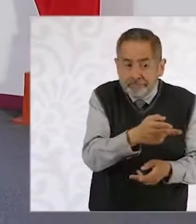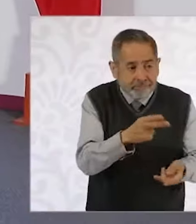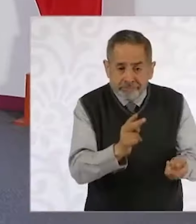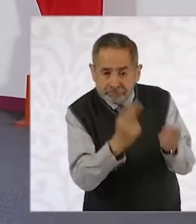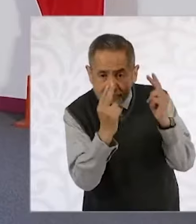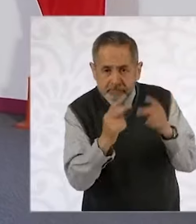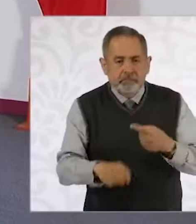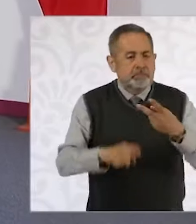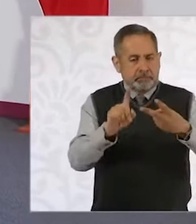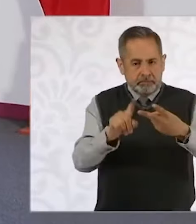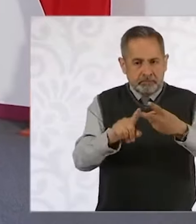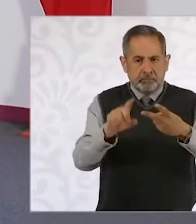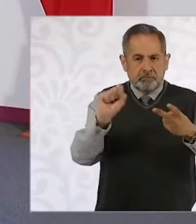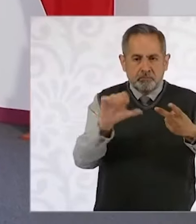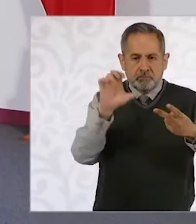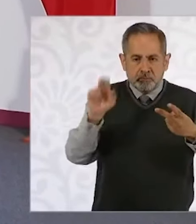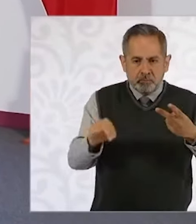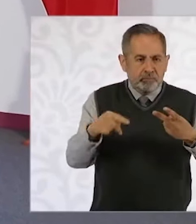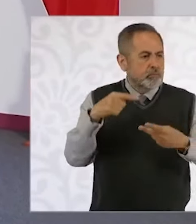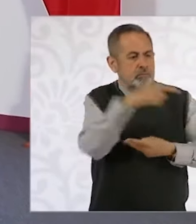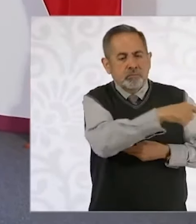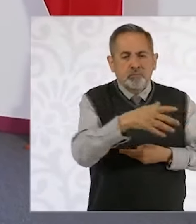La Corte no puede ser legisladora.